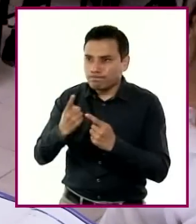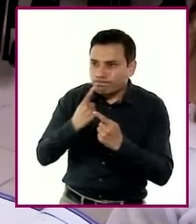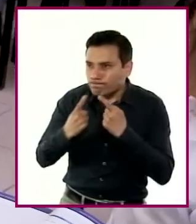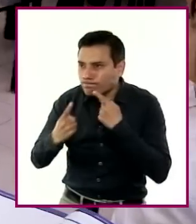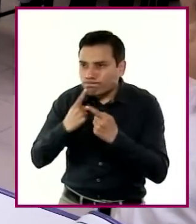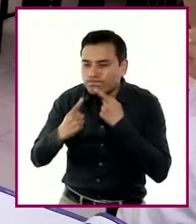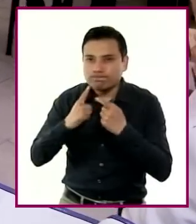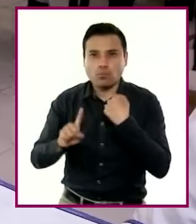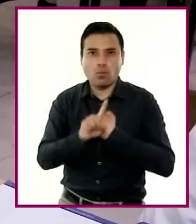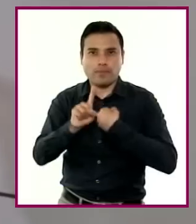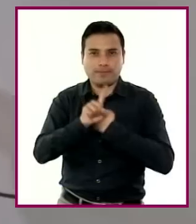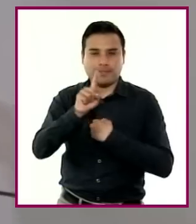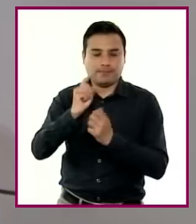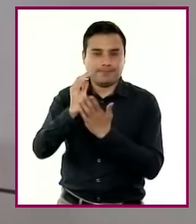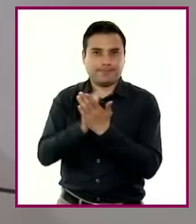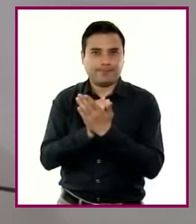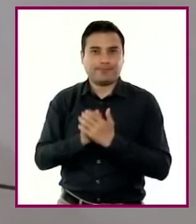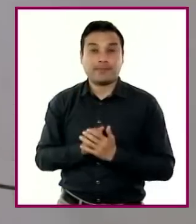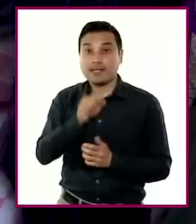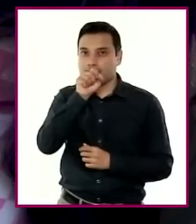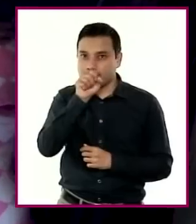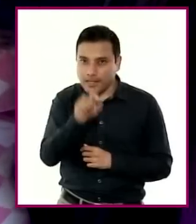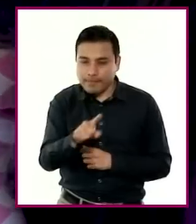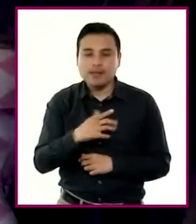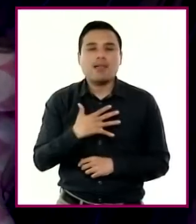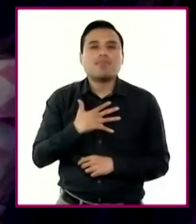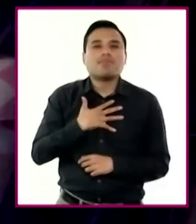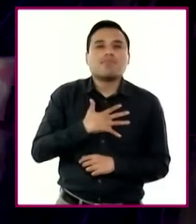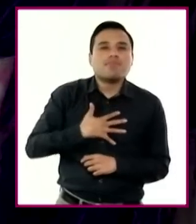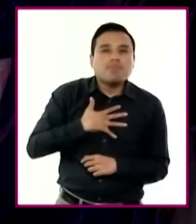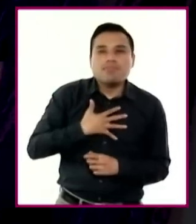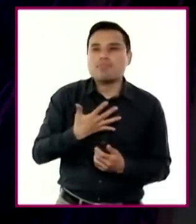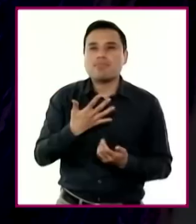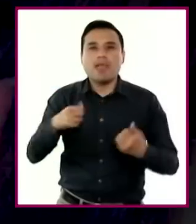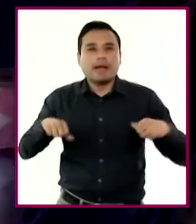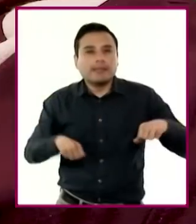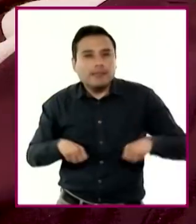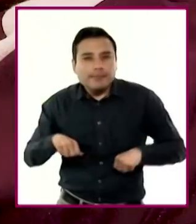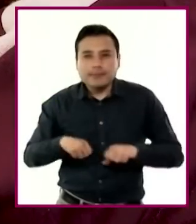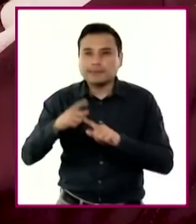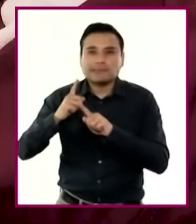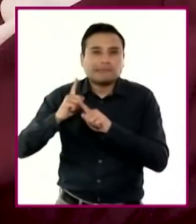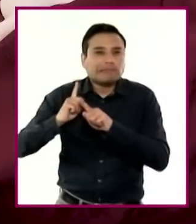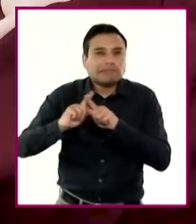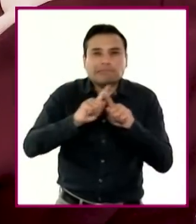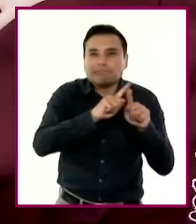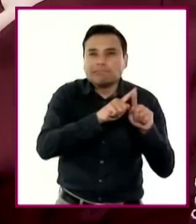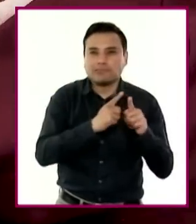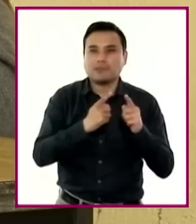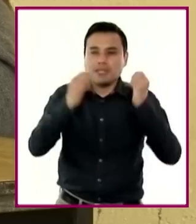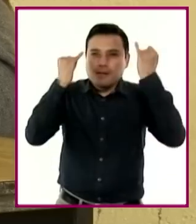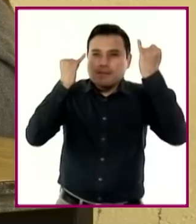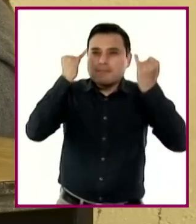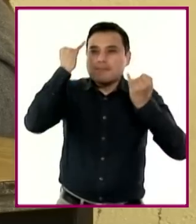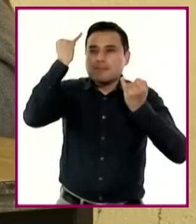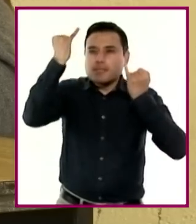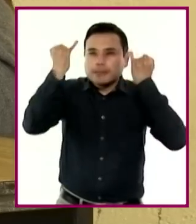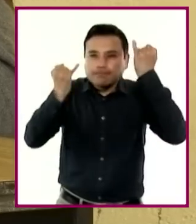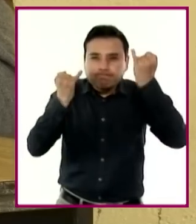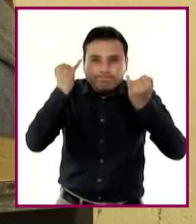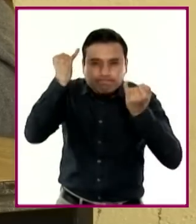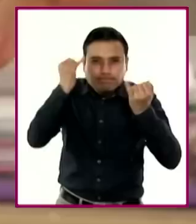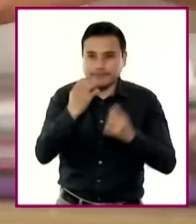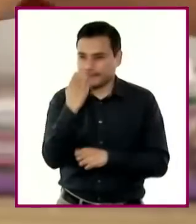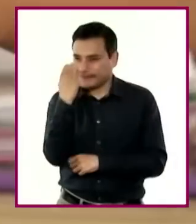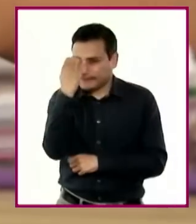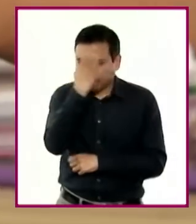problemáticas, experimenten y lleven a cabo actividades en las que pongan en juego sus sentidos y usen instrumentos de observación